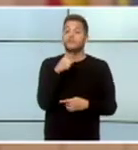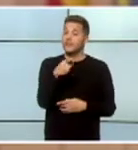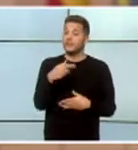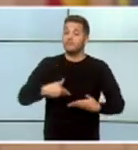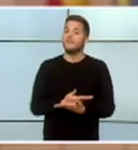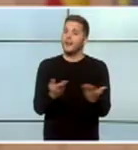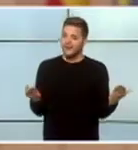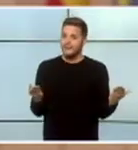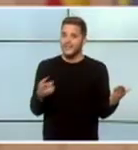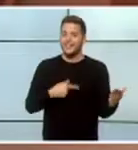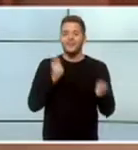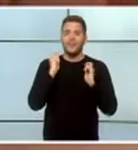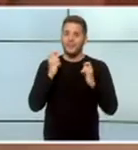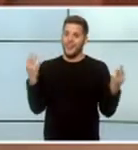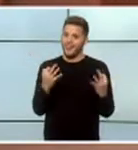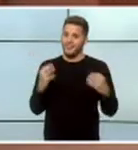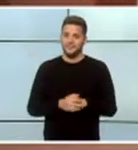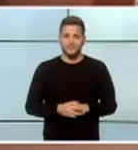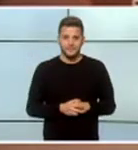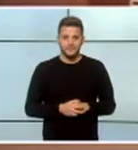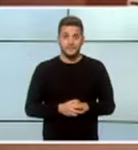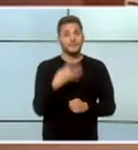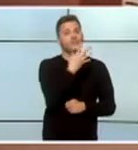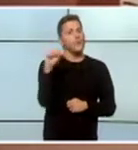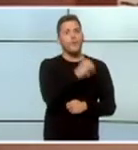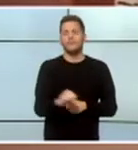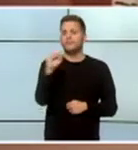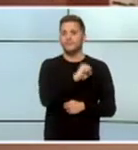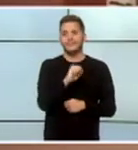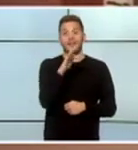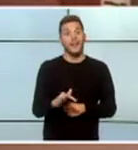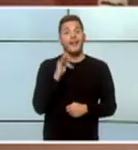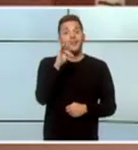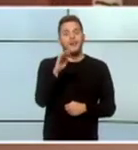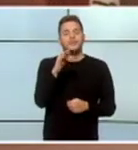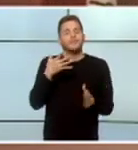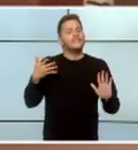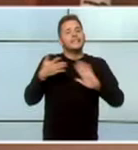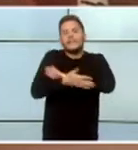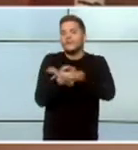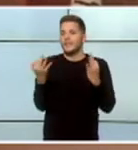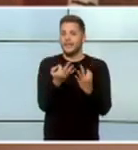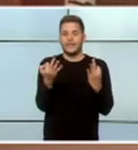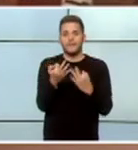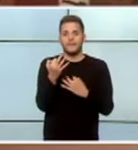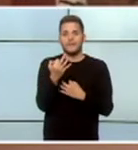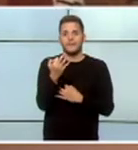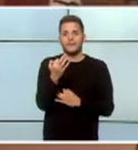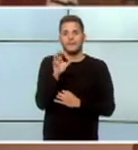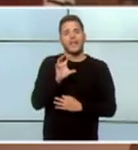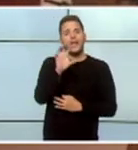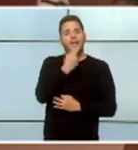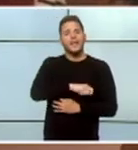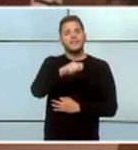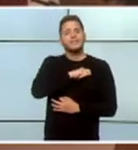...merece la pena celebrarlo... ...40 años... ...que además han significado... ...que este país... ...ha construido una